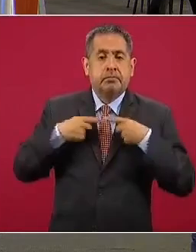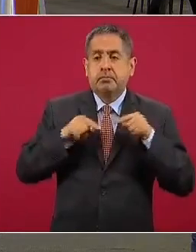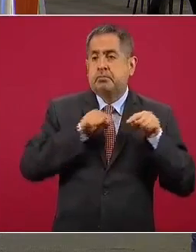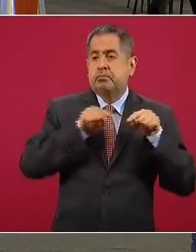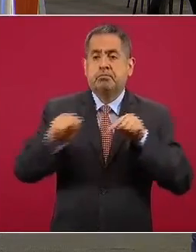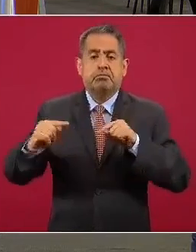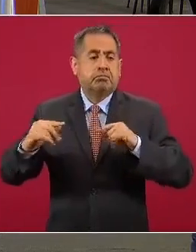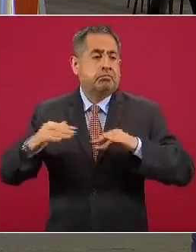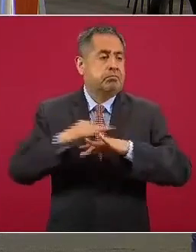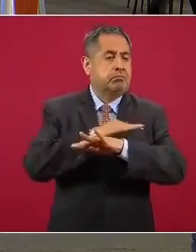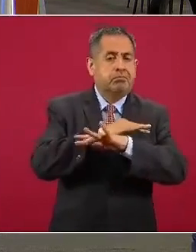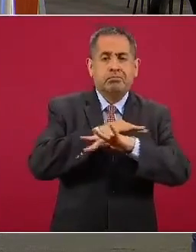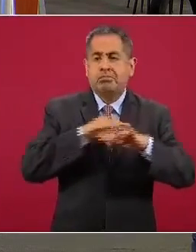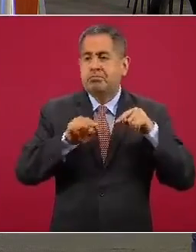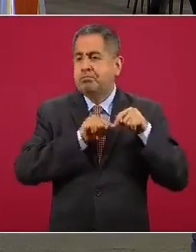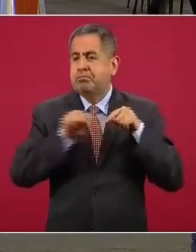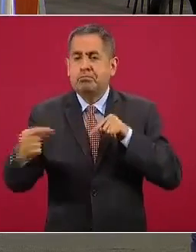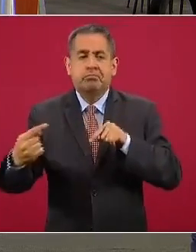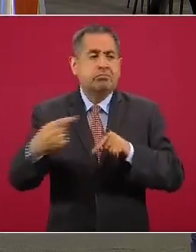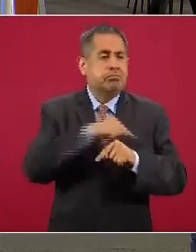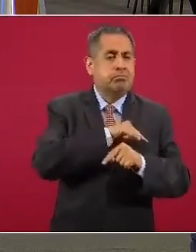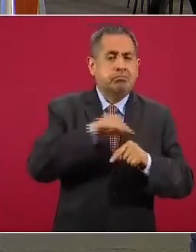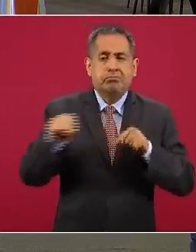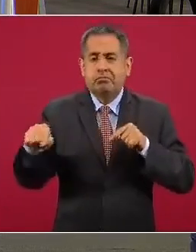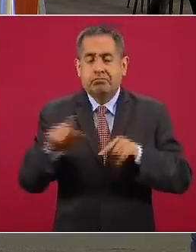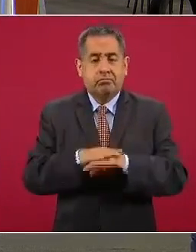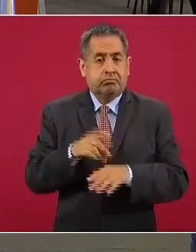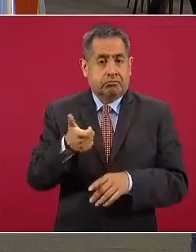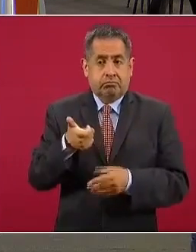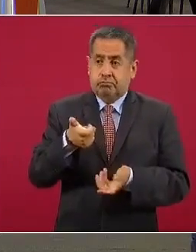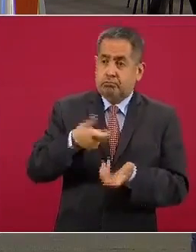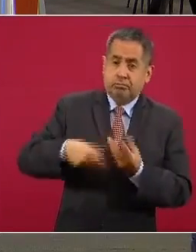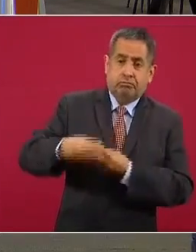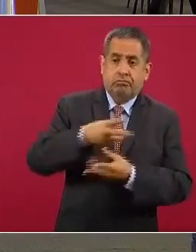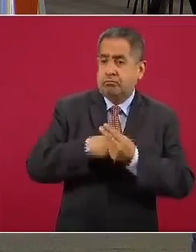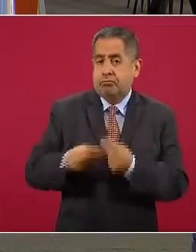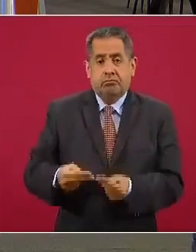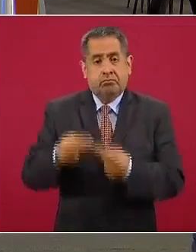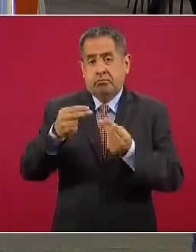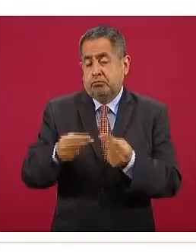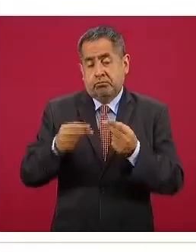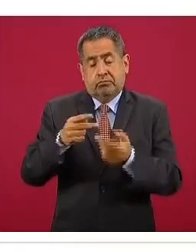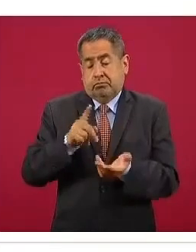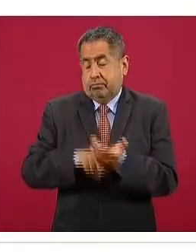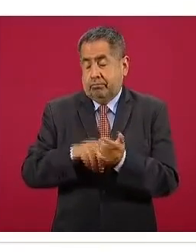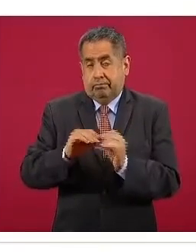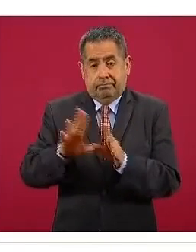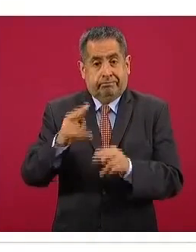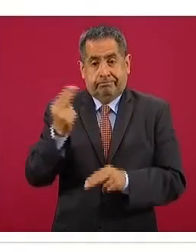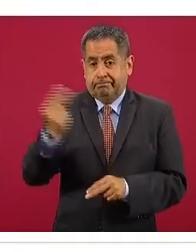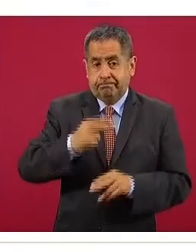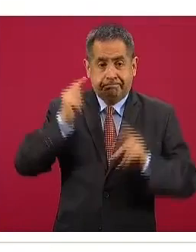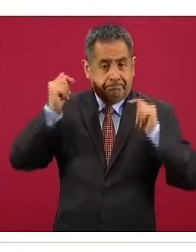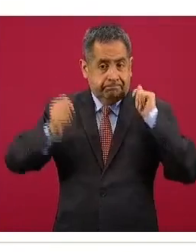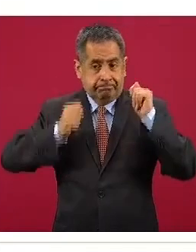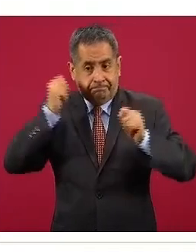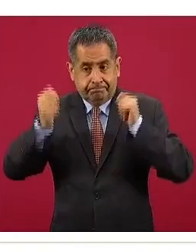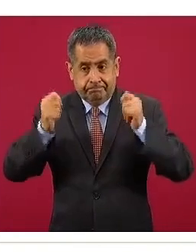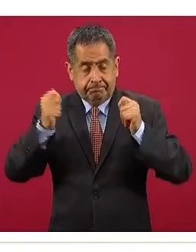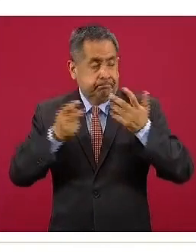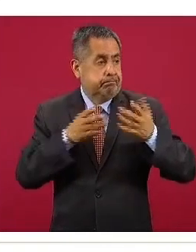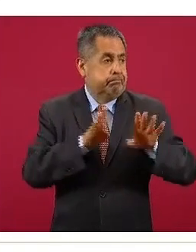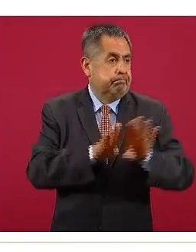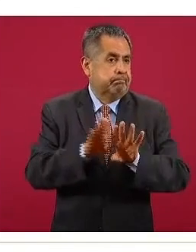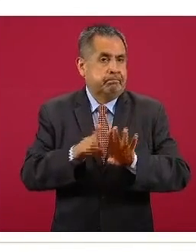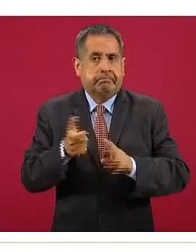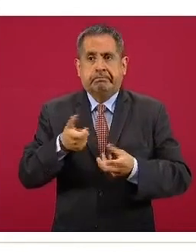y el enorme reto de mantener activa una economía que depende casi por completo del turismo y